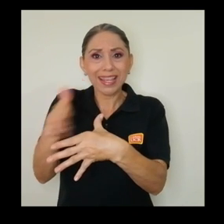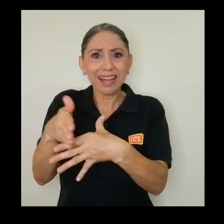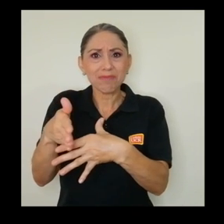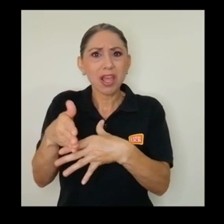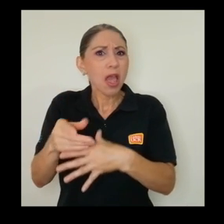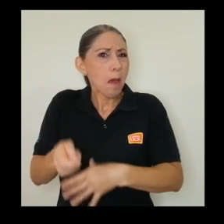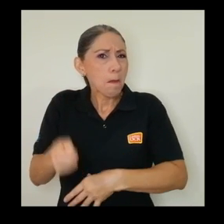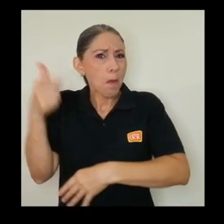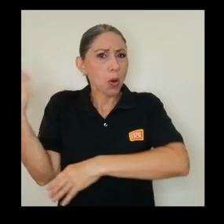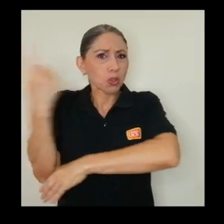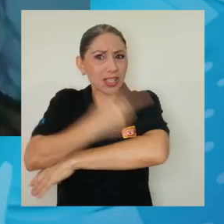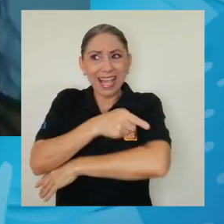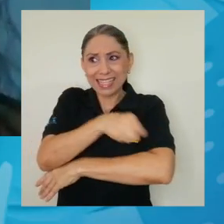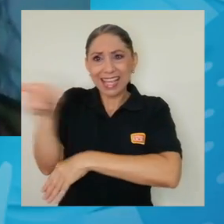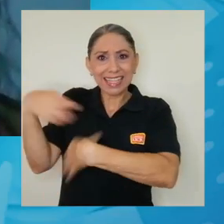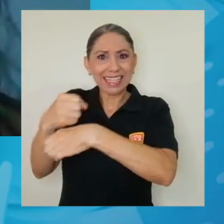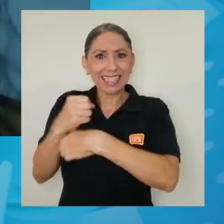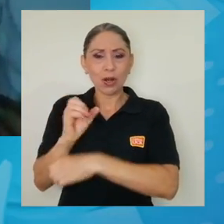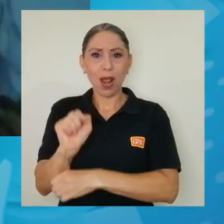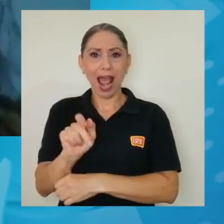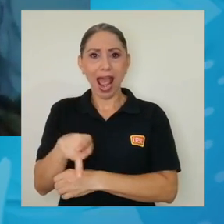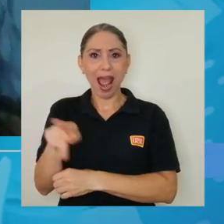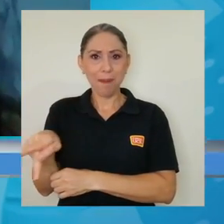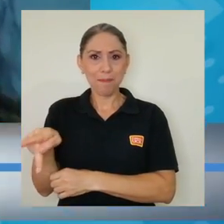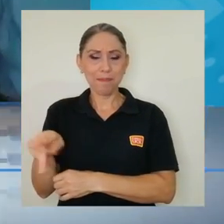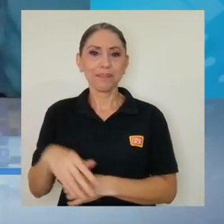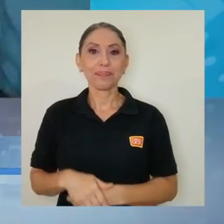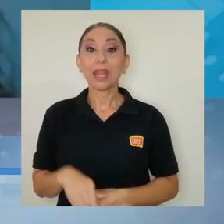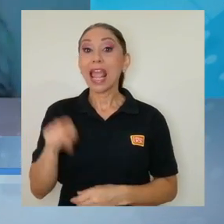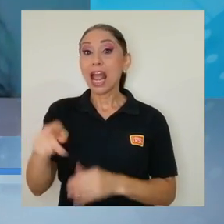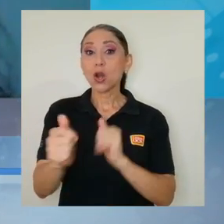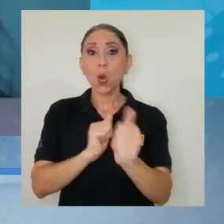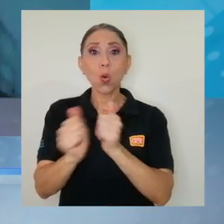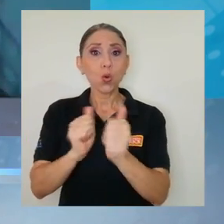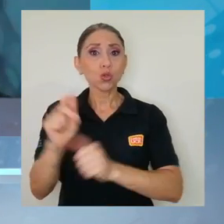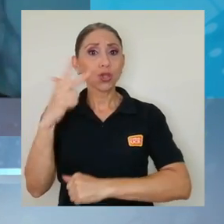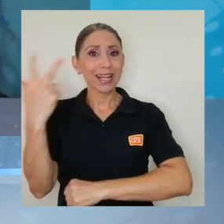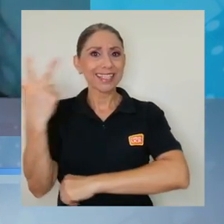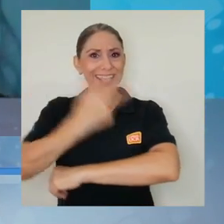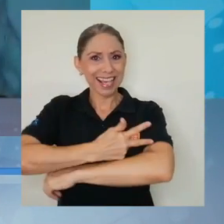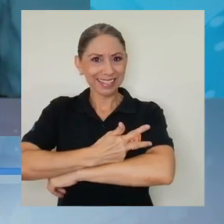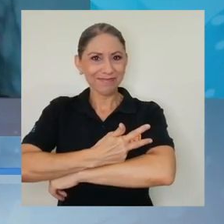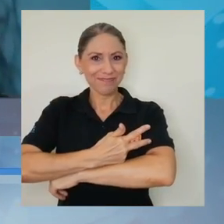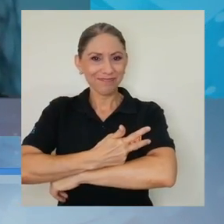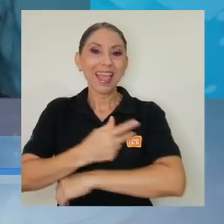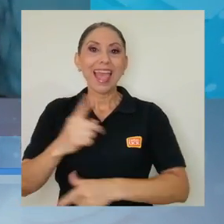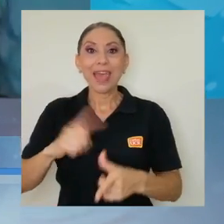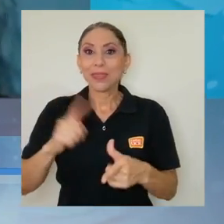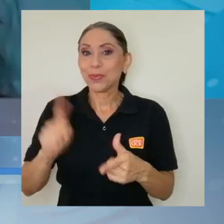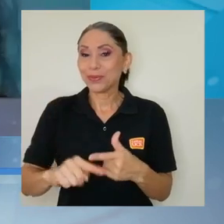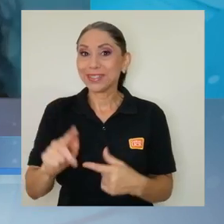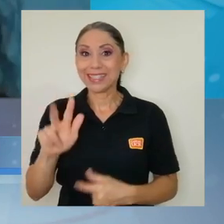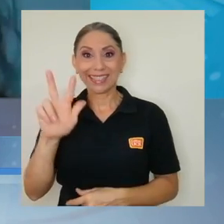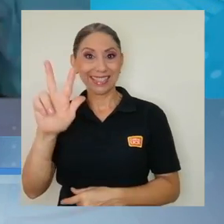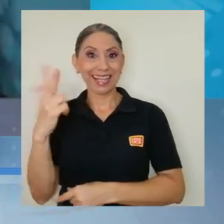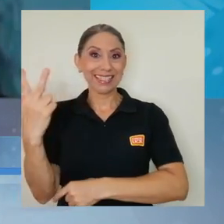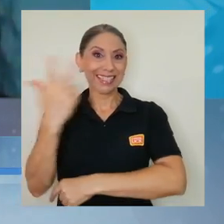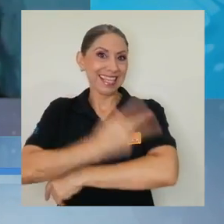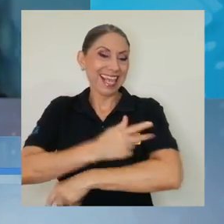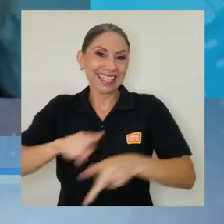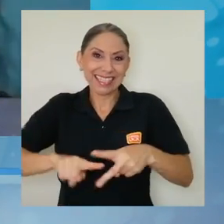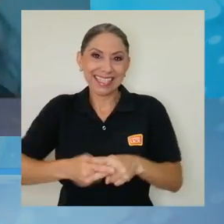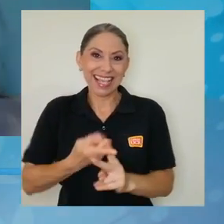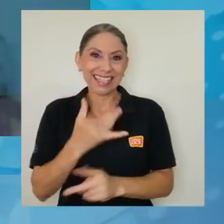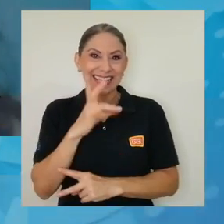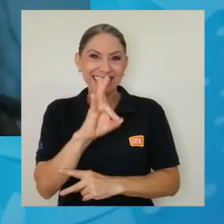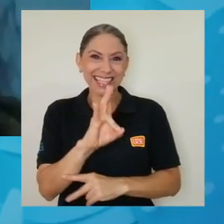días por las estudiantes. El concurso era de tres días, entonces básicamente fueron los tres días de siete